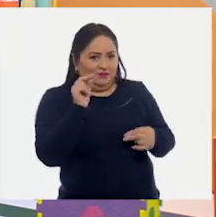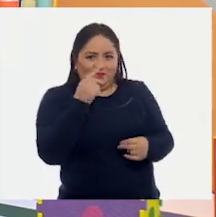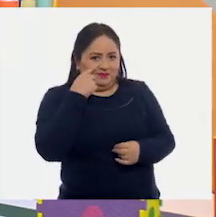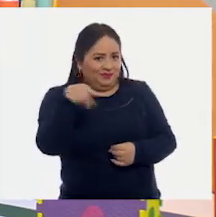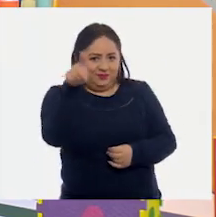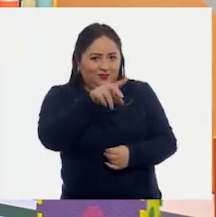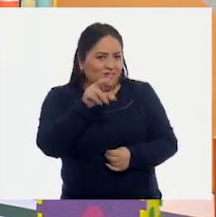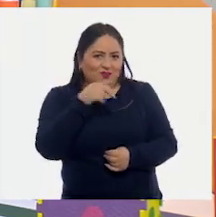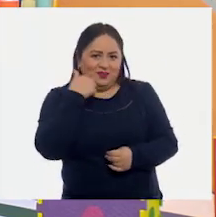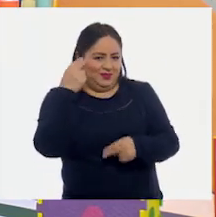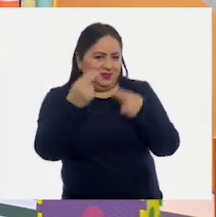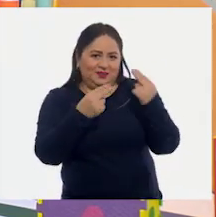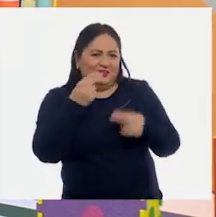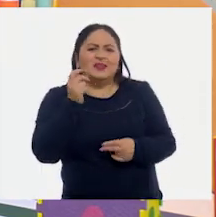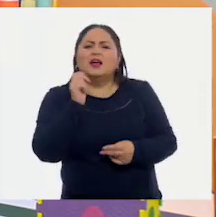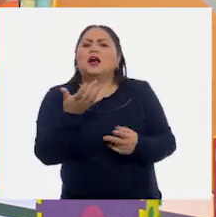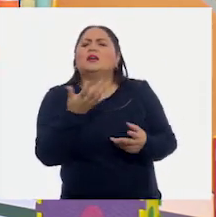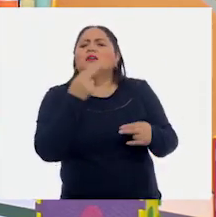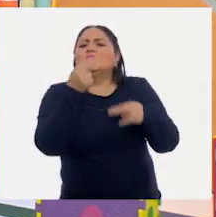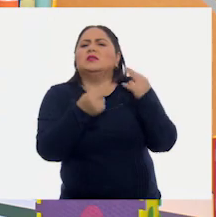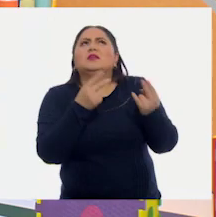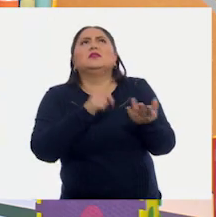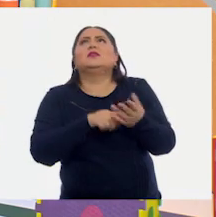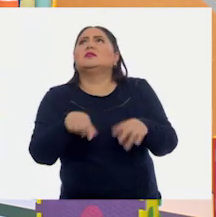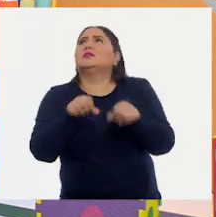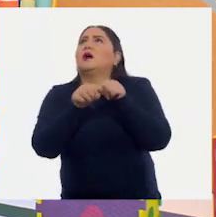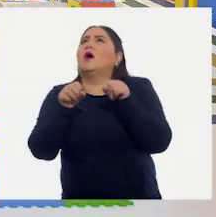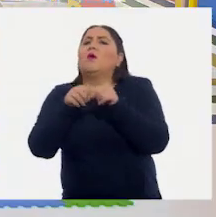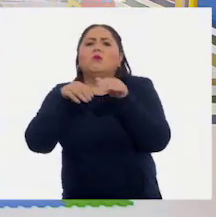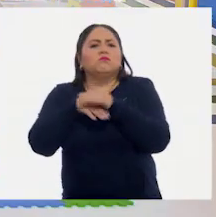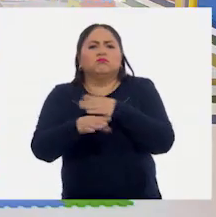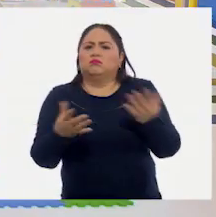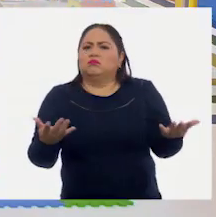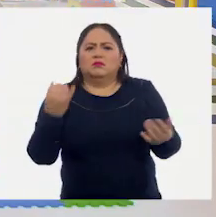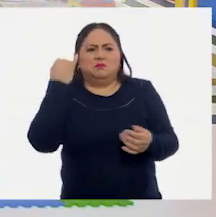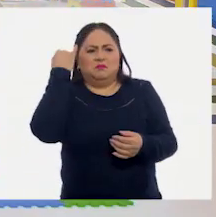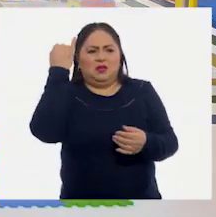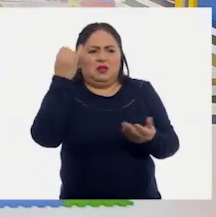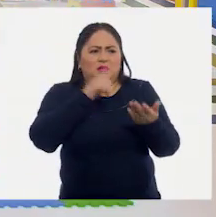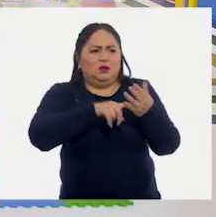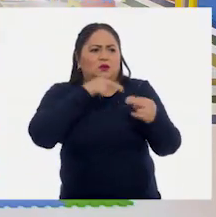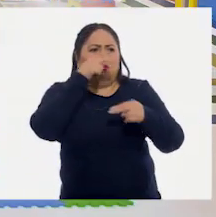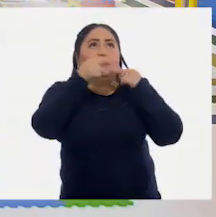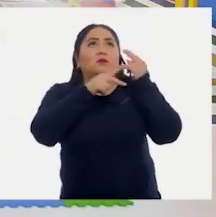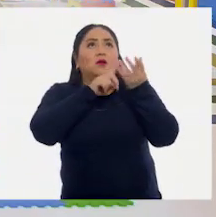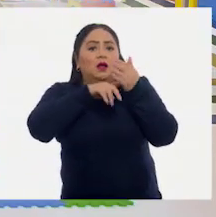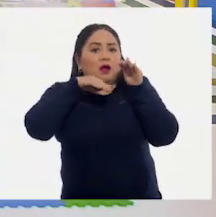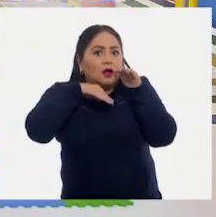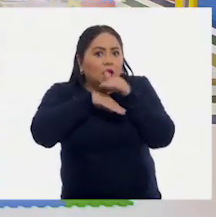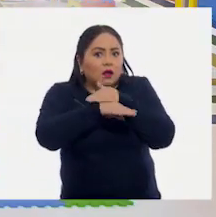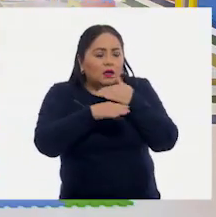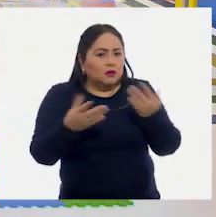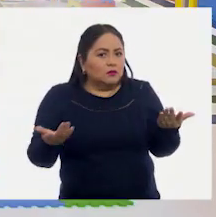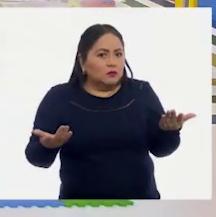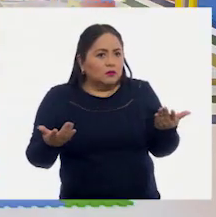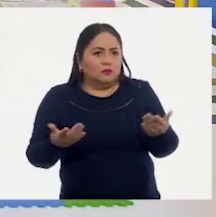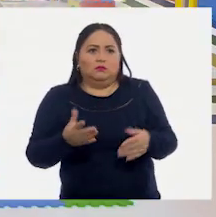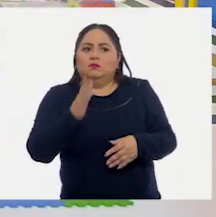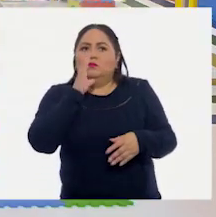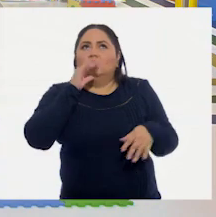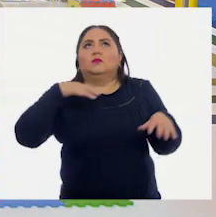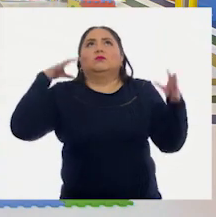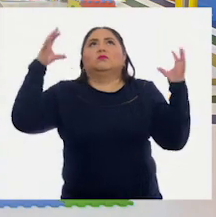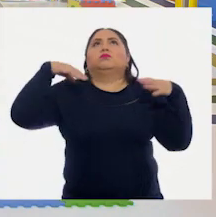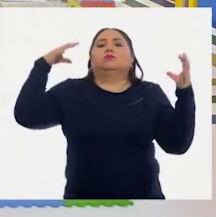No queremos una nube. ¿Qué vamos a hacer con ella dentro de un salón? ¿Se imaginan qué harían con una nube aquí adentro de un salón de clases? No, nos va a